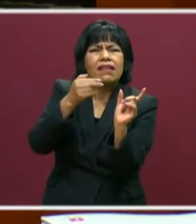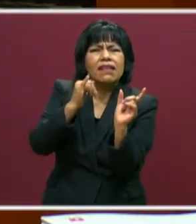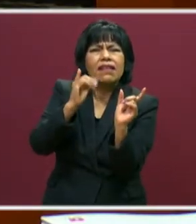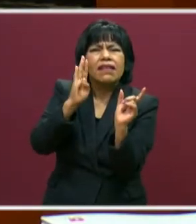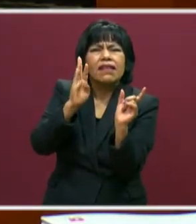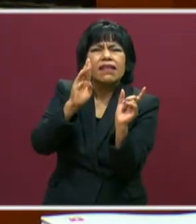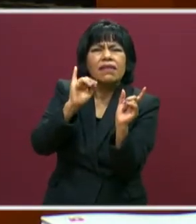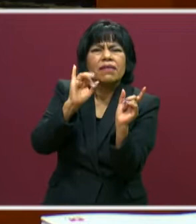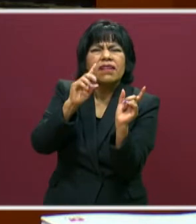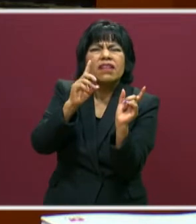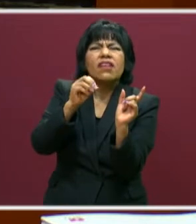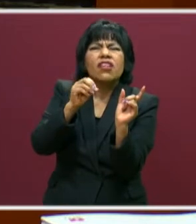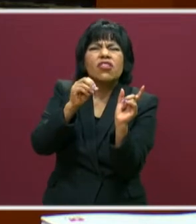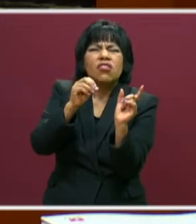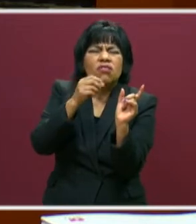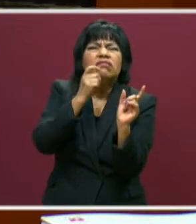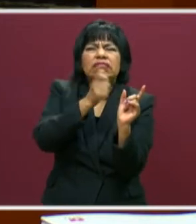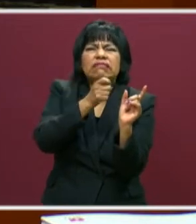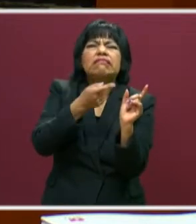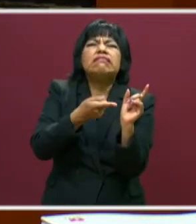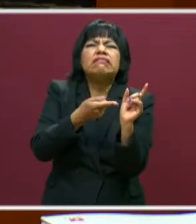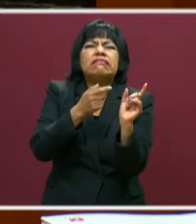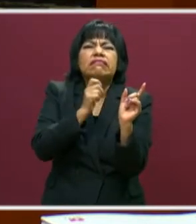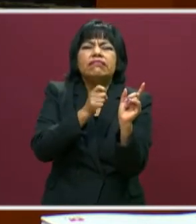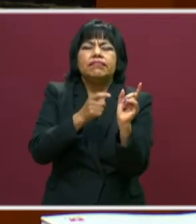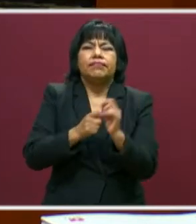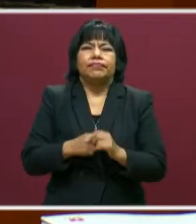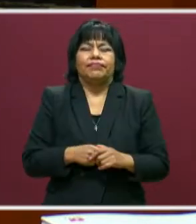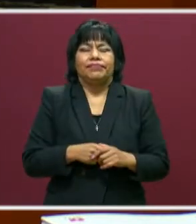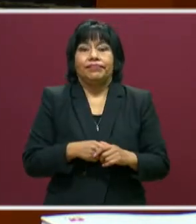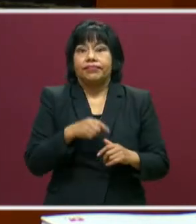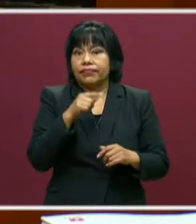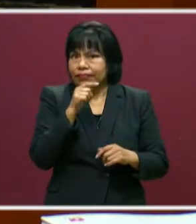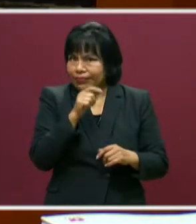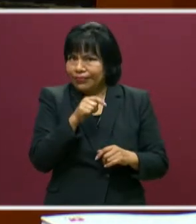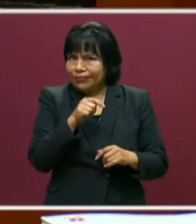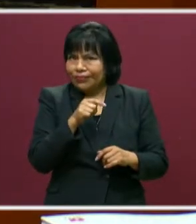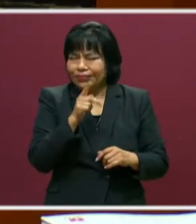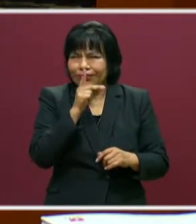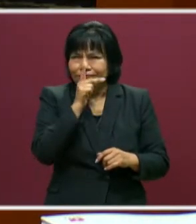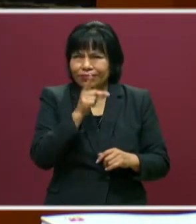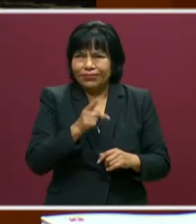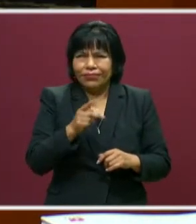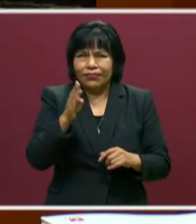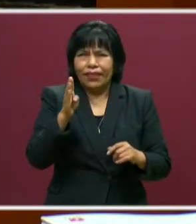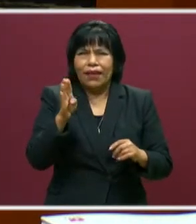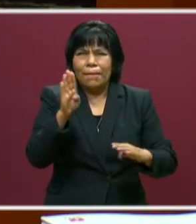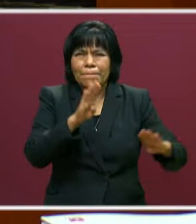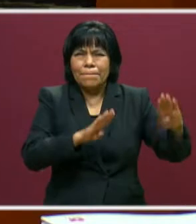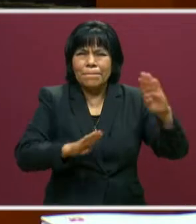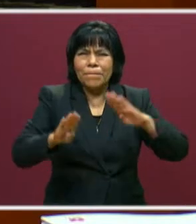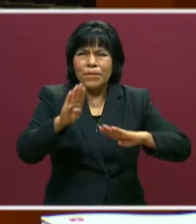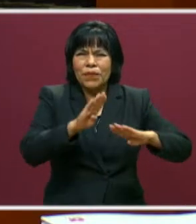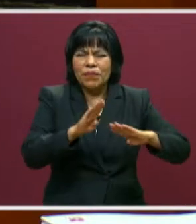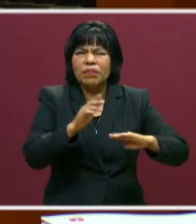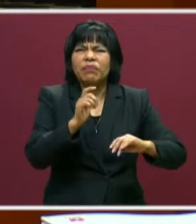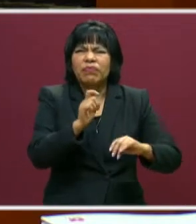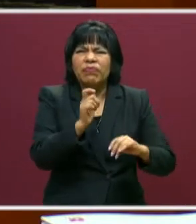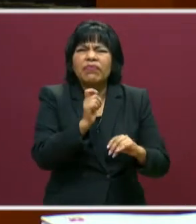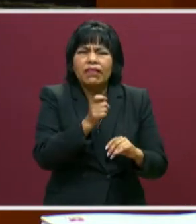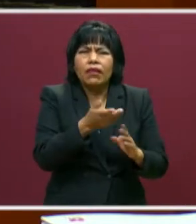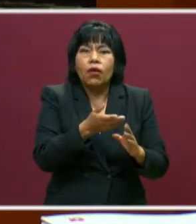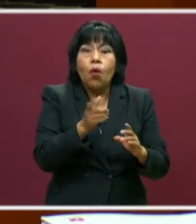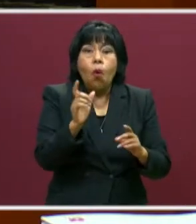Entonces, la palabra híbrido proviene de la biología. Y en la biología sabemos que cuando